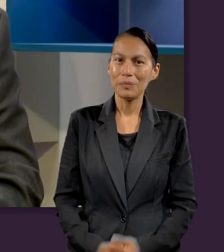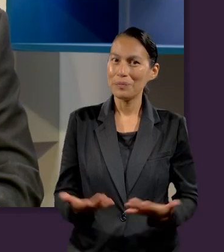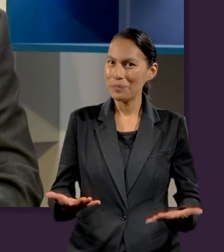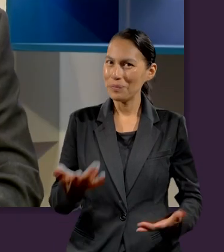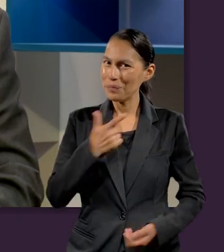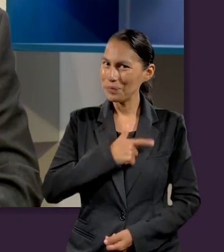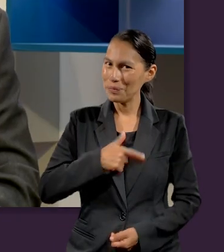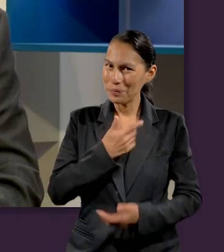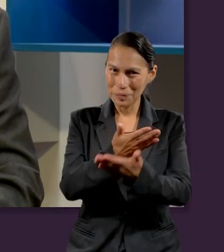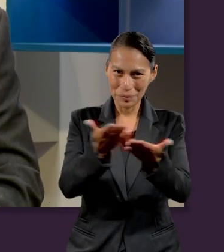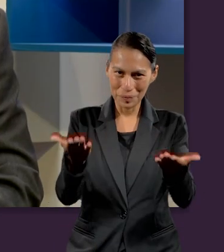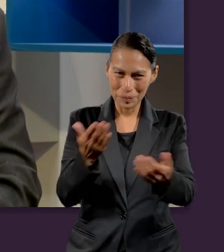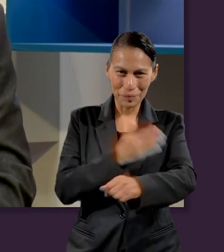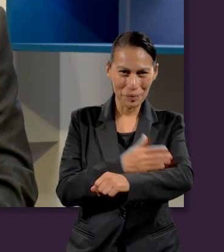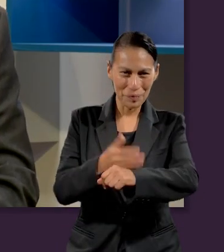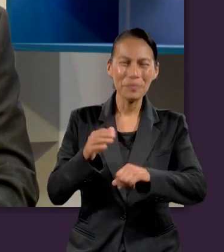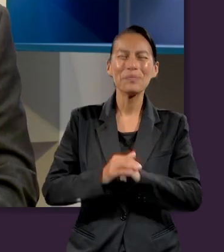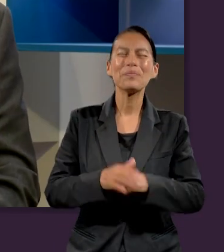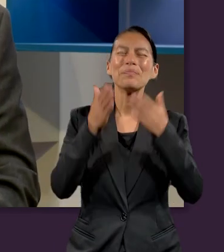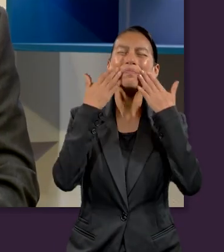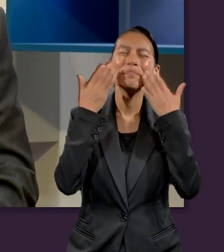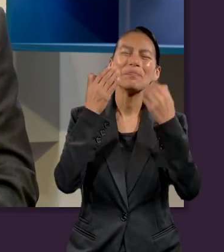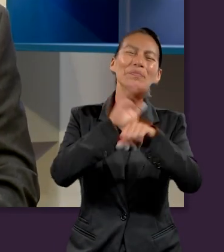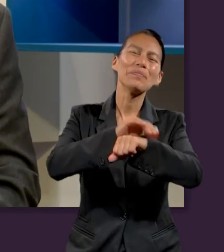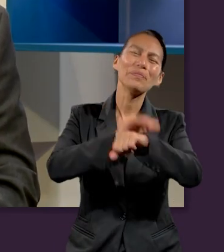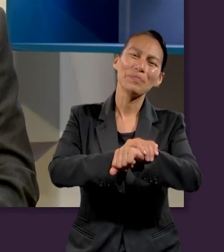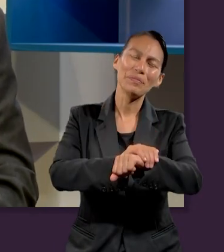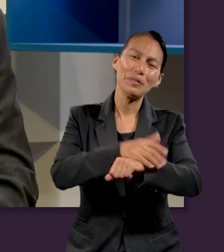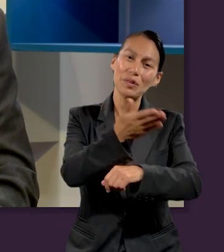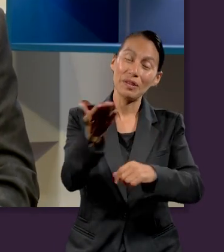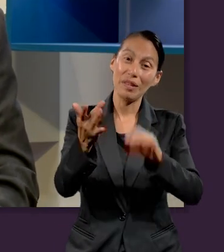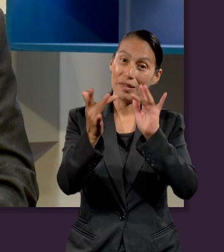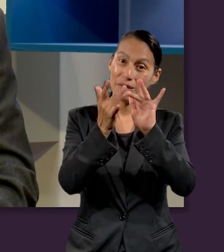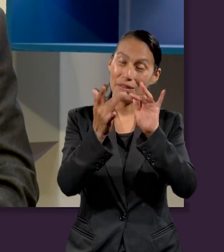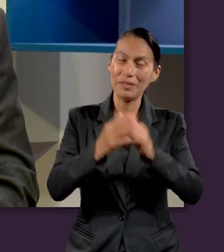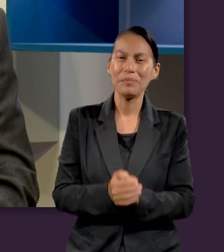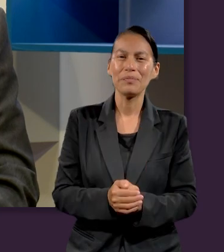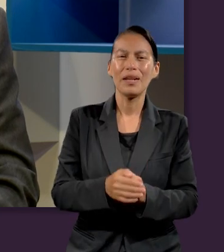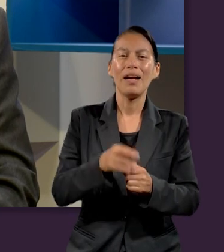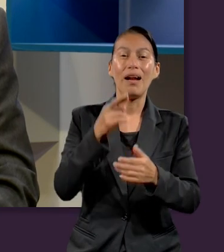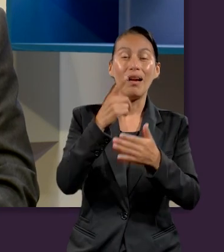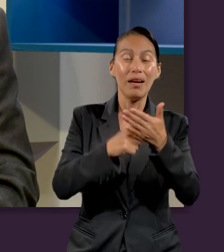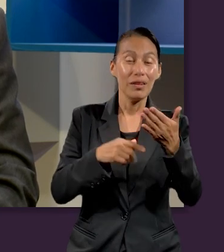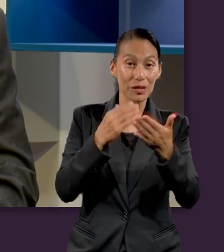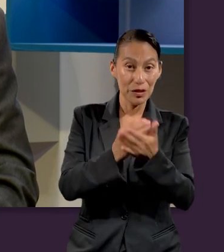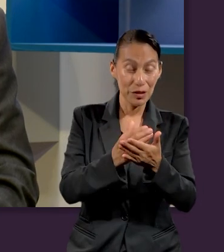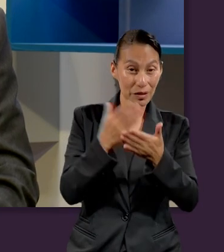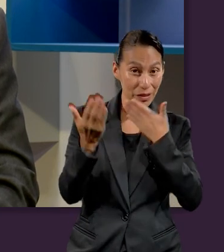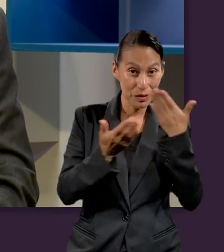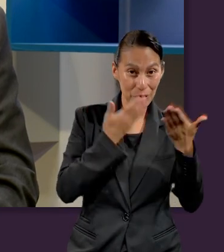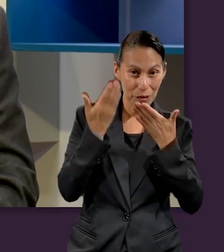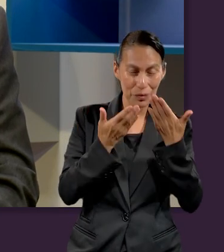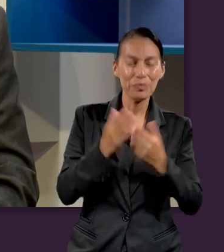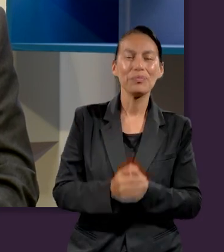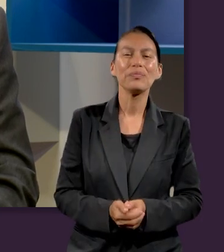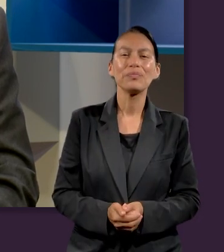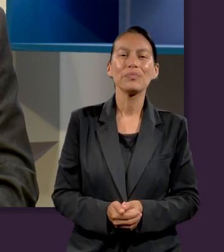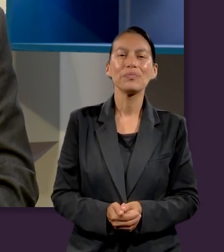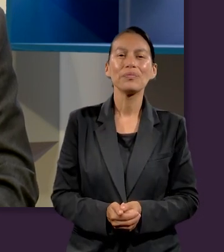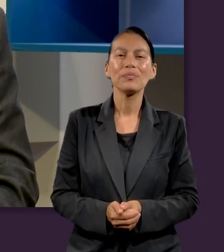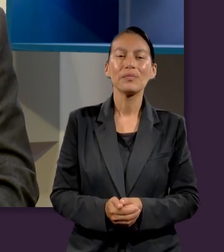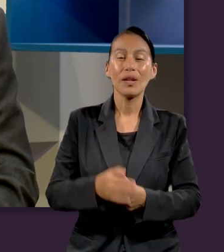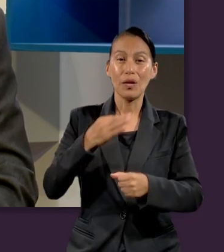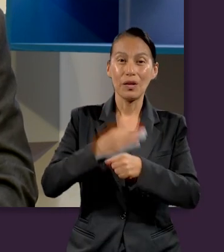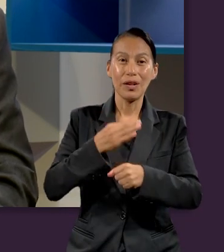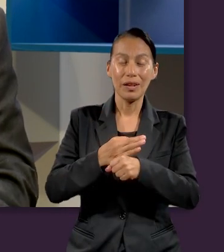Un gusto estar con ustedes, amables amigos que sintonizan este repaso de la lección. En esta